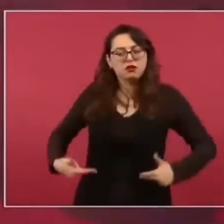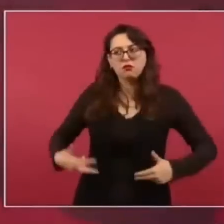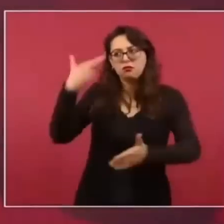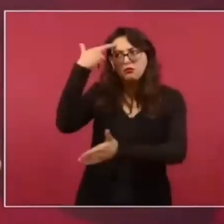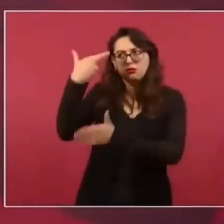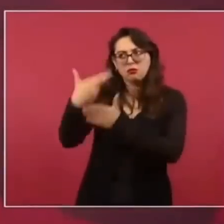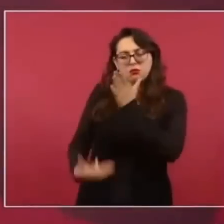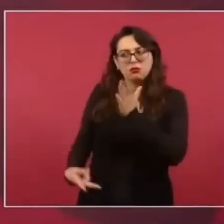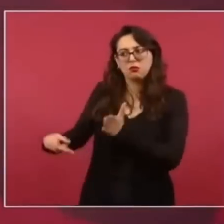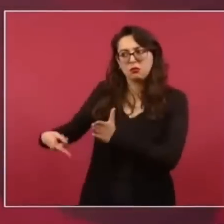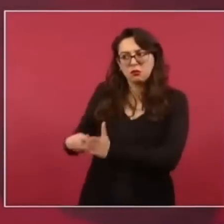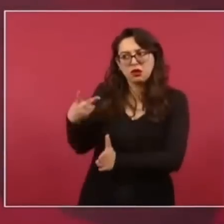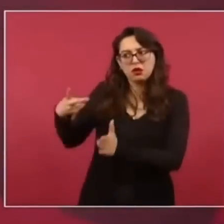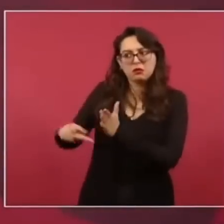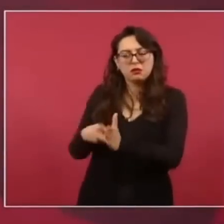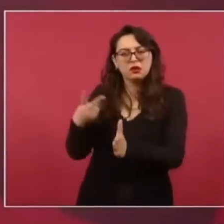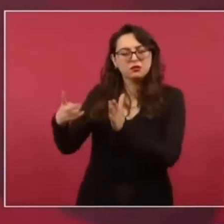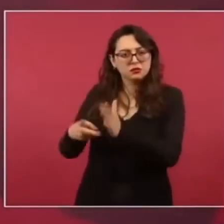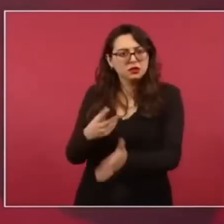¿No es mejor?